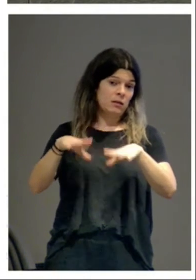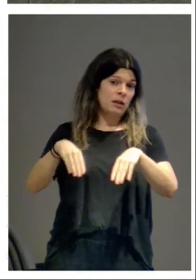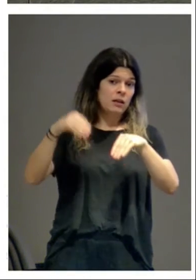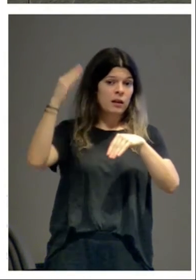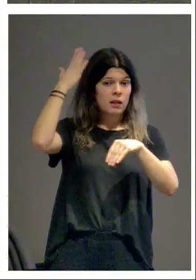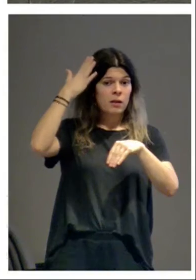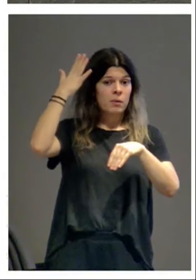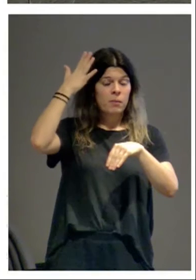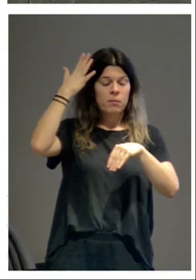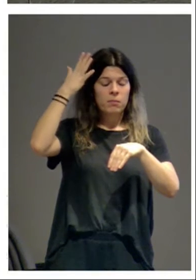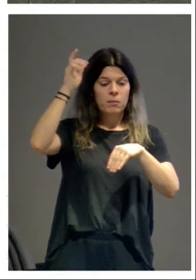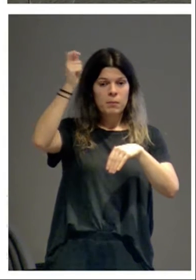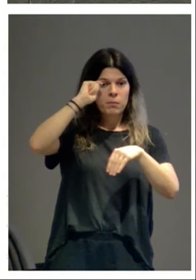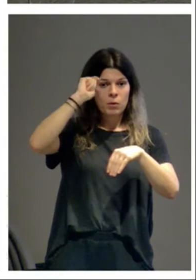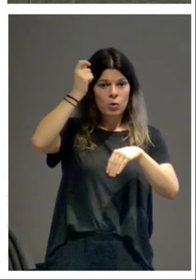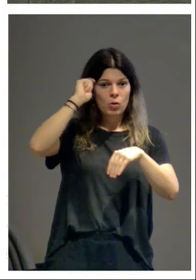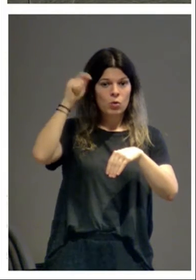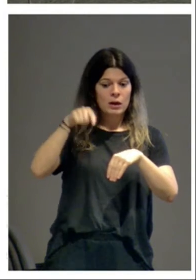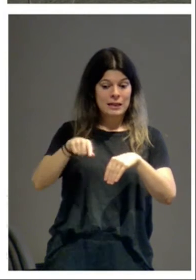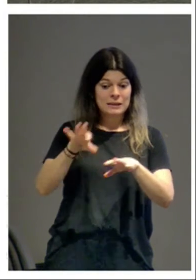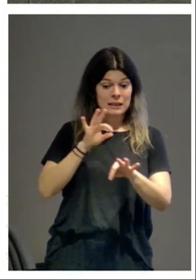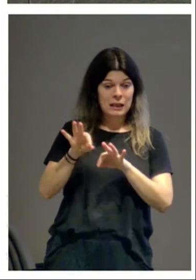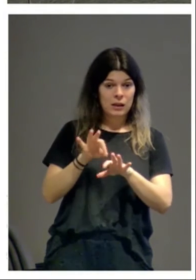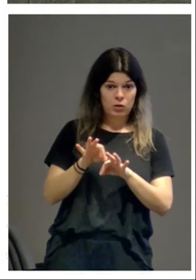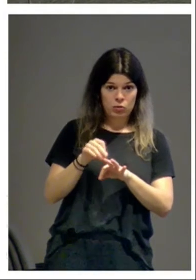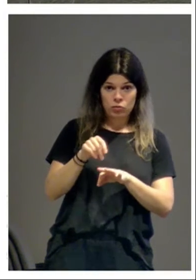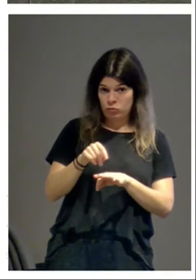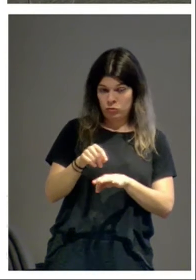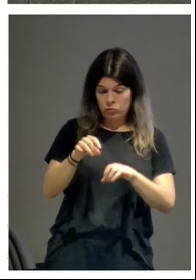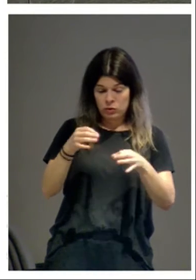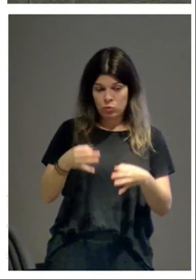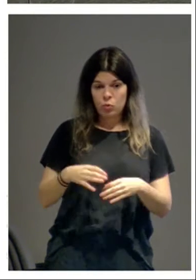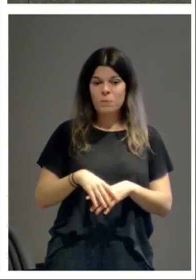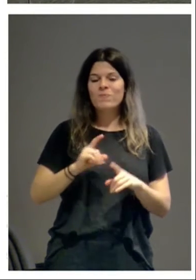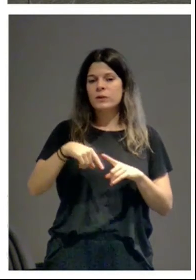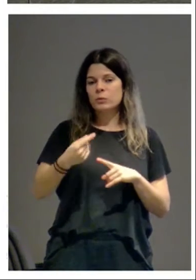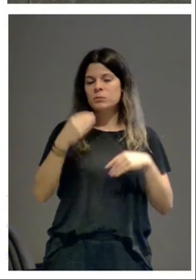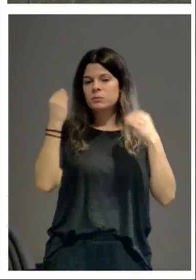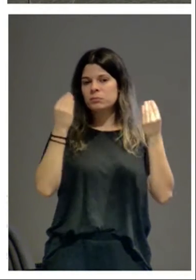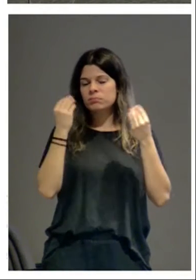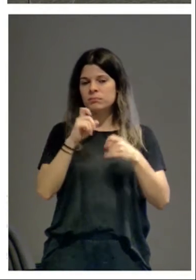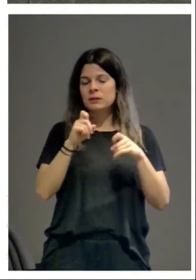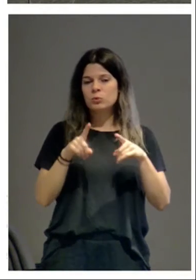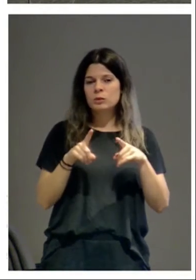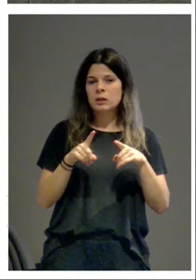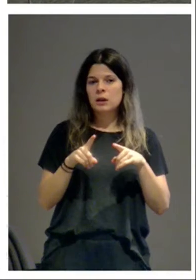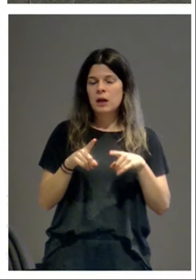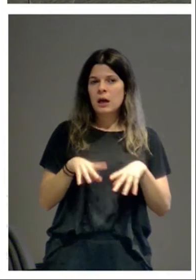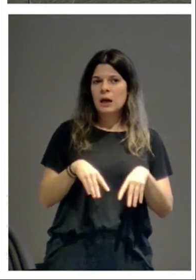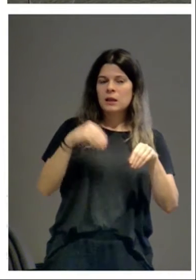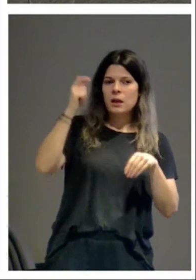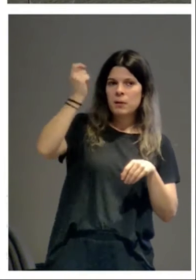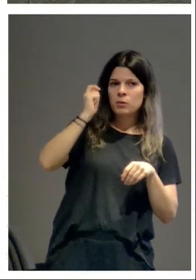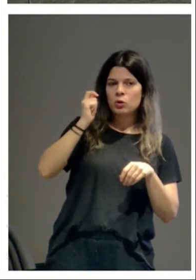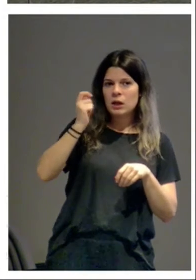es lo más probable. Y entonces, claro, vinieron las preguntas. ¿Se parece la Catedral de Pamplona a